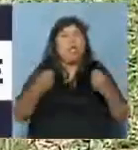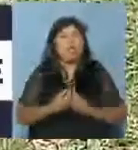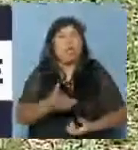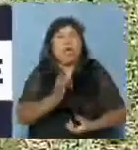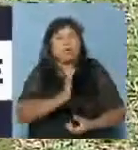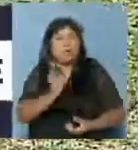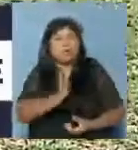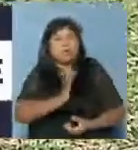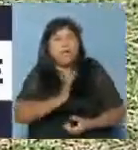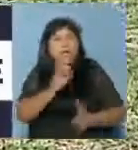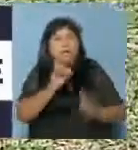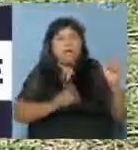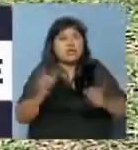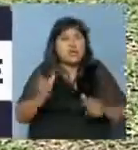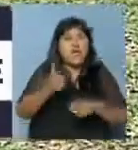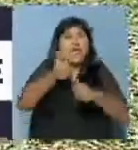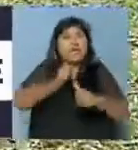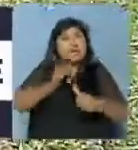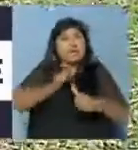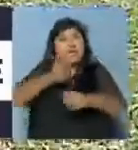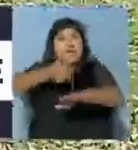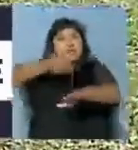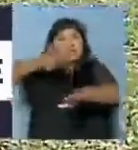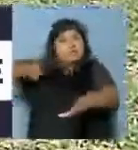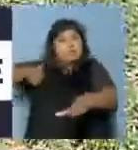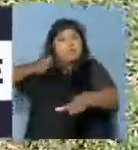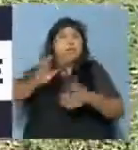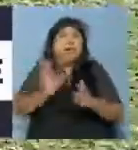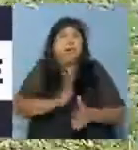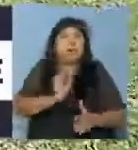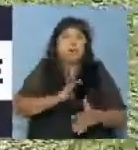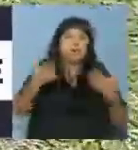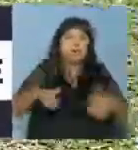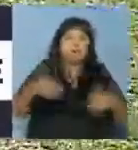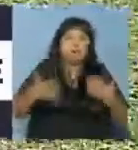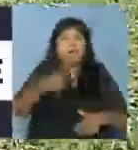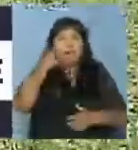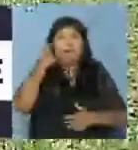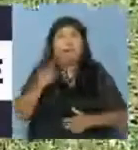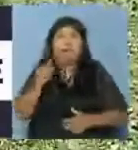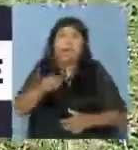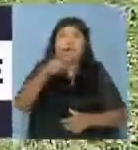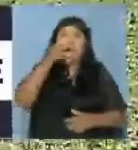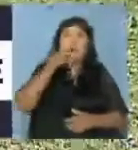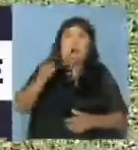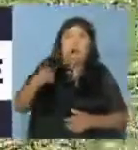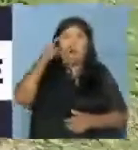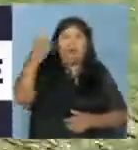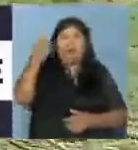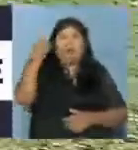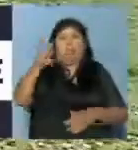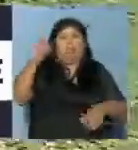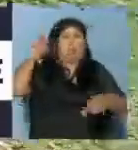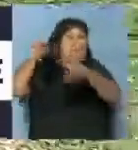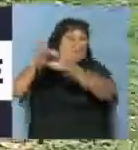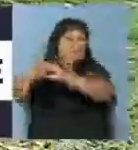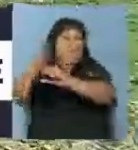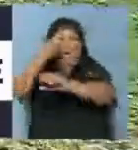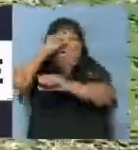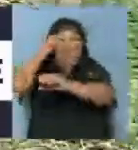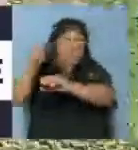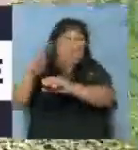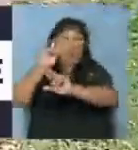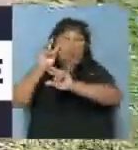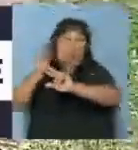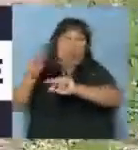parte de los pasajeros, pero también nos confirman que está en observación el chofer en un centro asistencial y